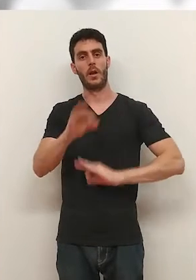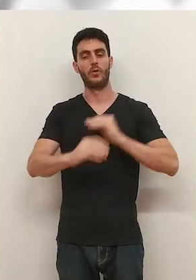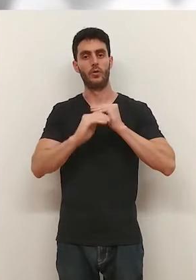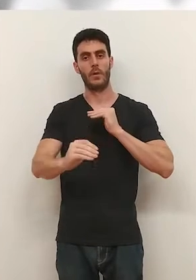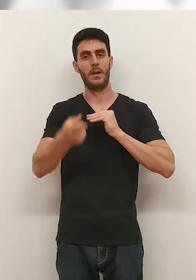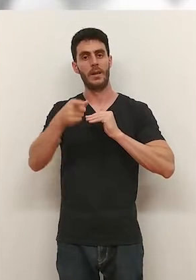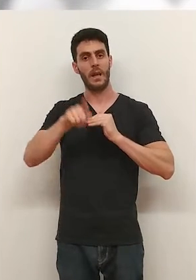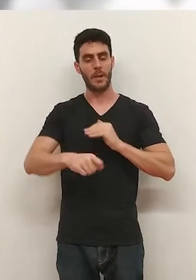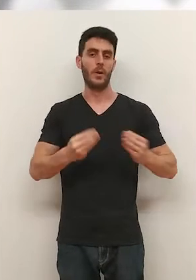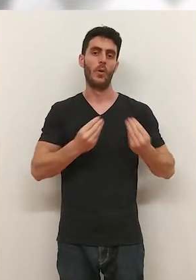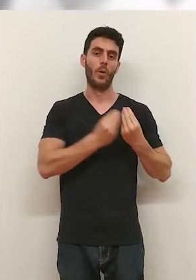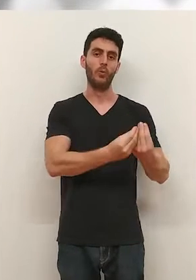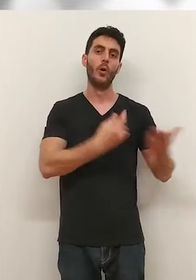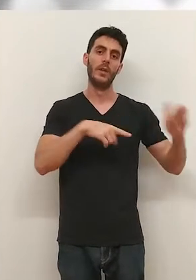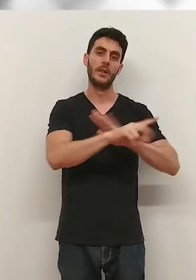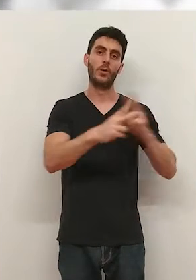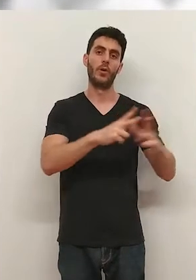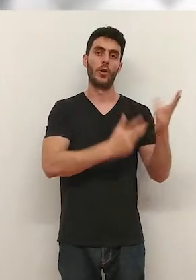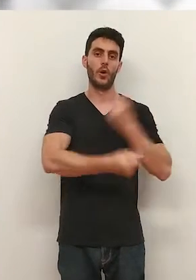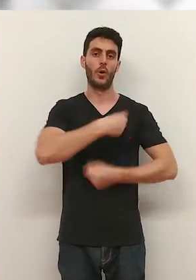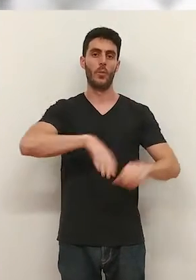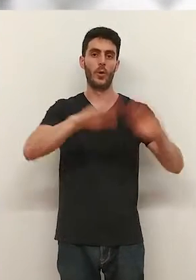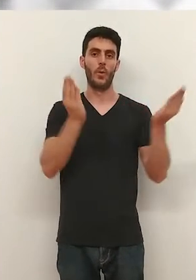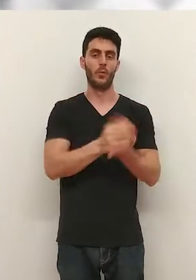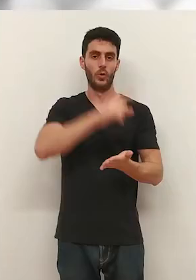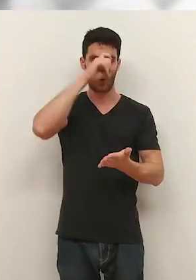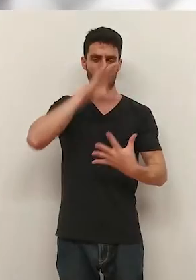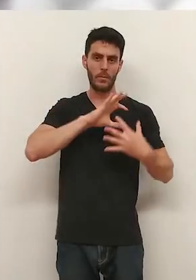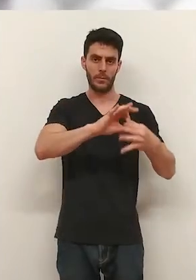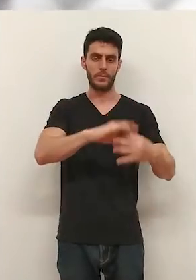ordenado y sostenible y en armonía con el desarrollo socioeconómico del mundo rural.